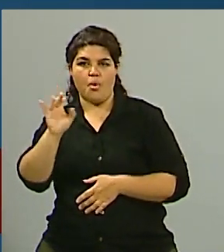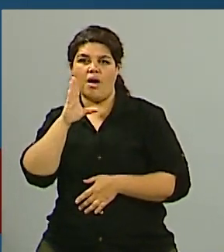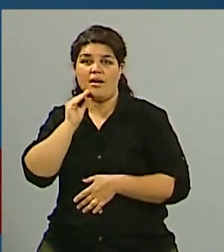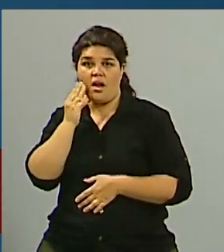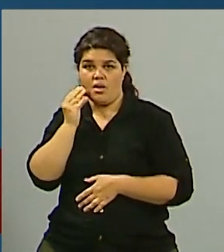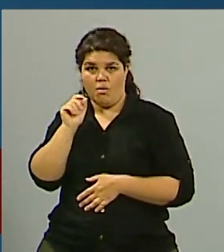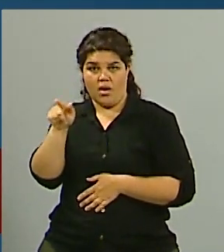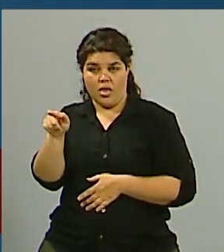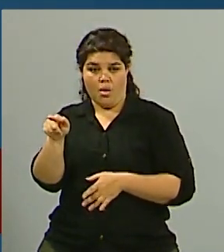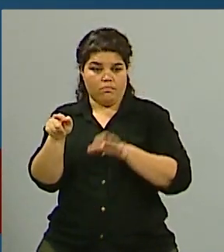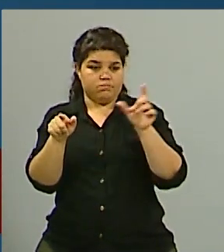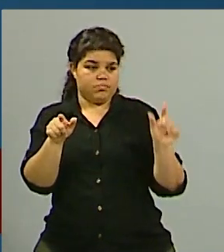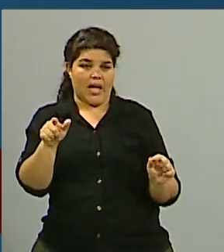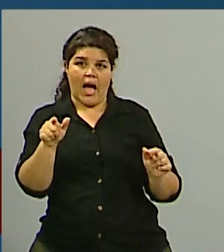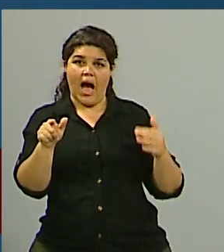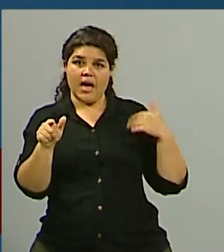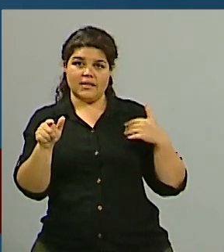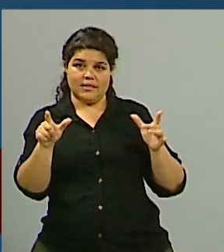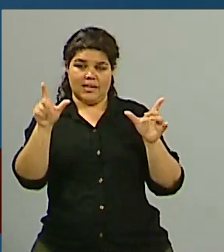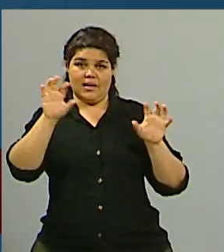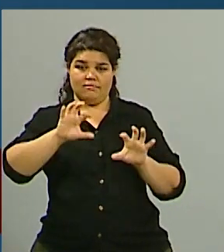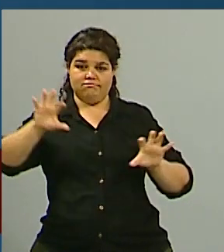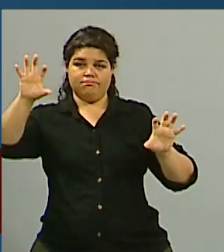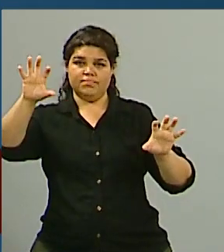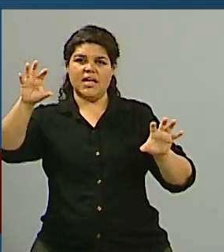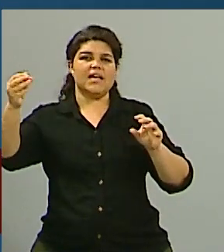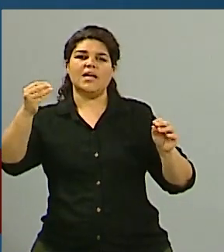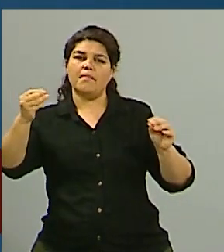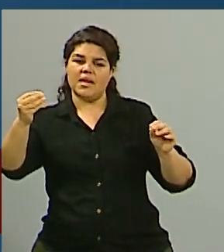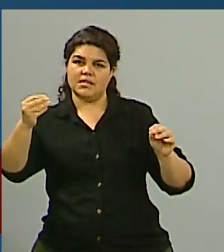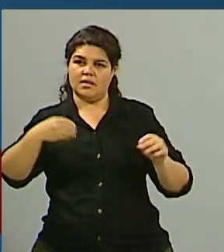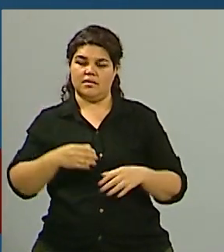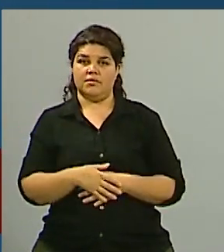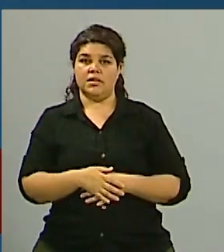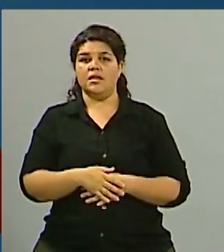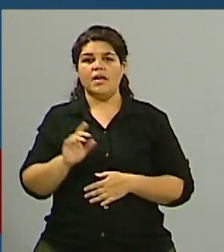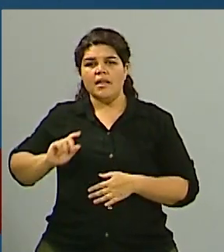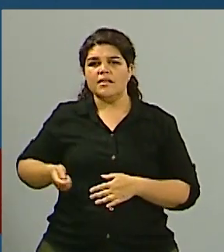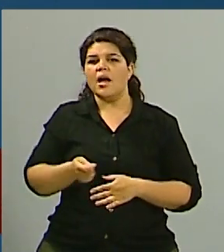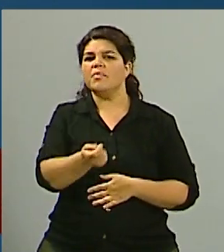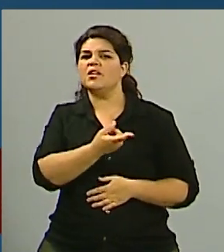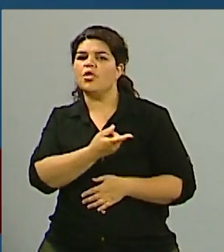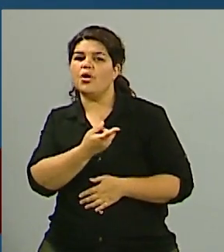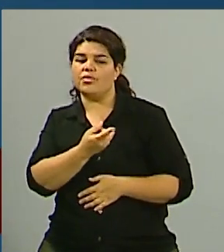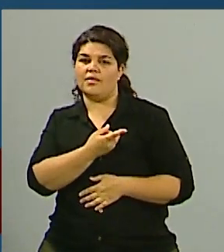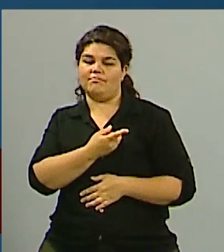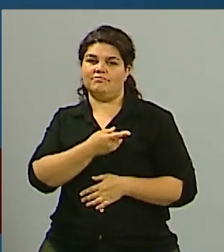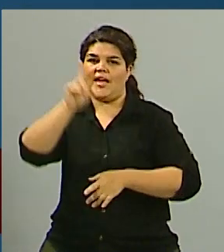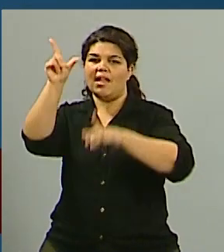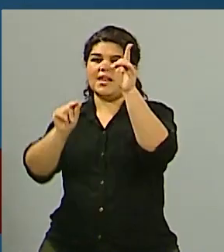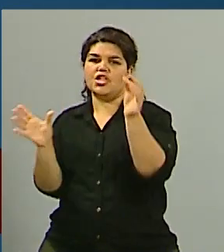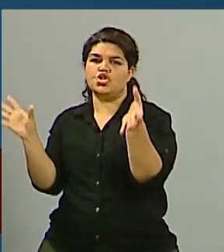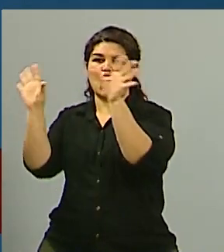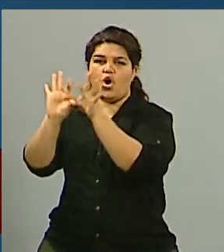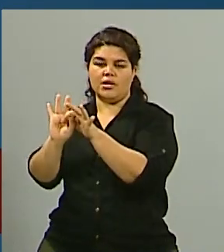tiempo de descolonización que tramita ante las Naciones Unidas. En Naciones Unidas hay un